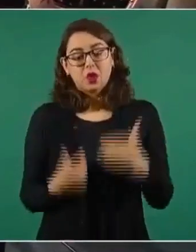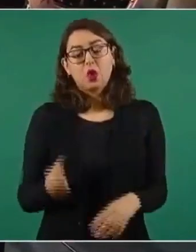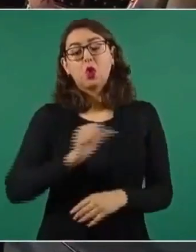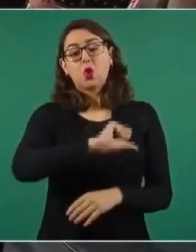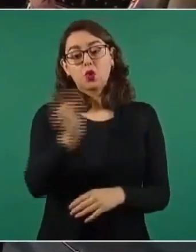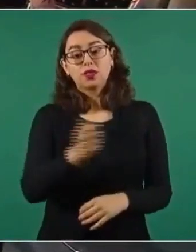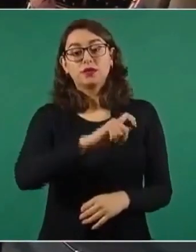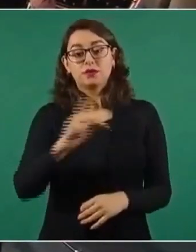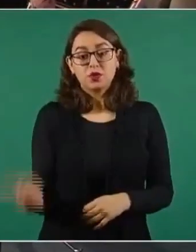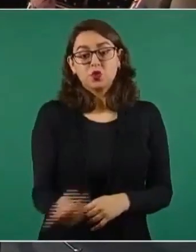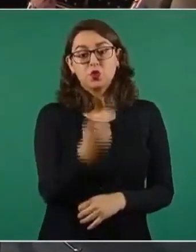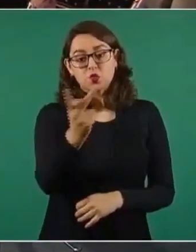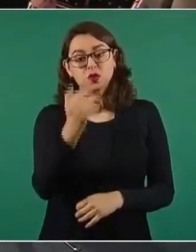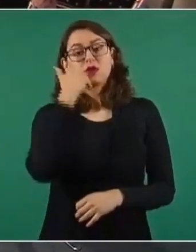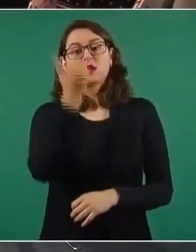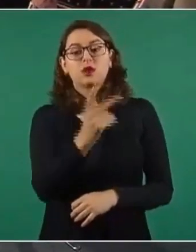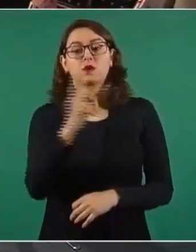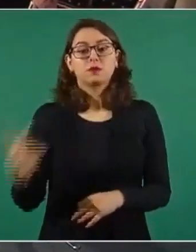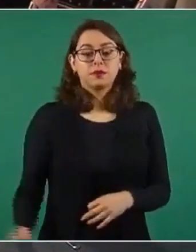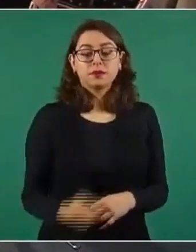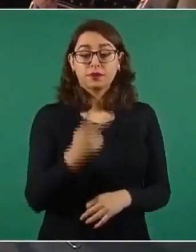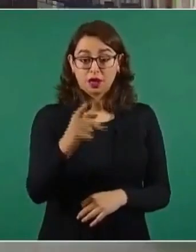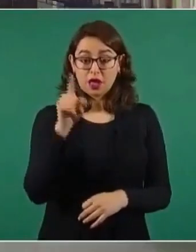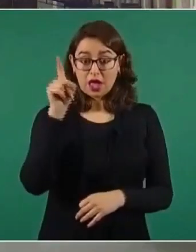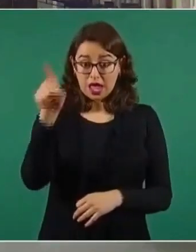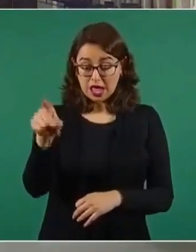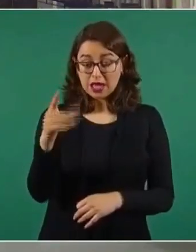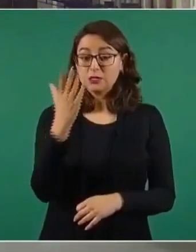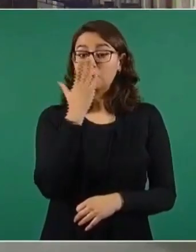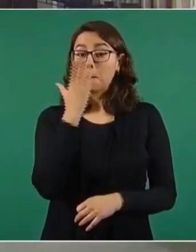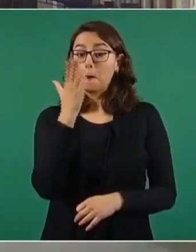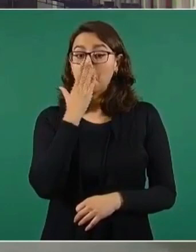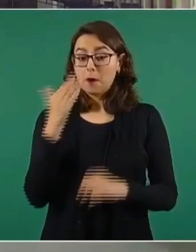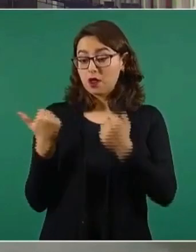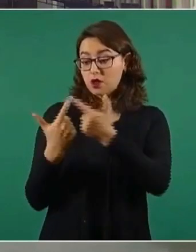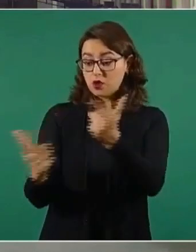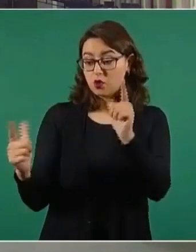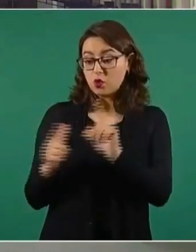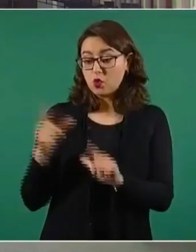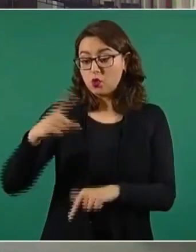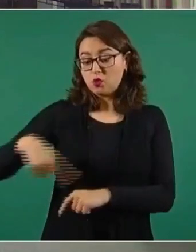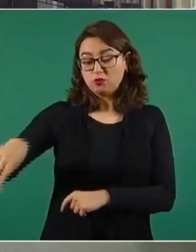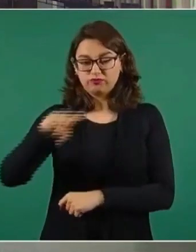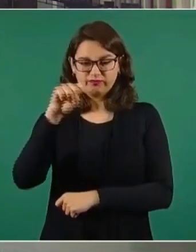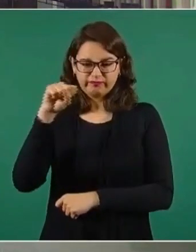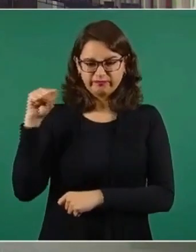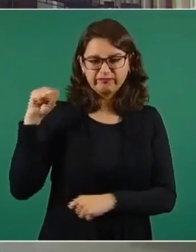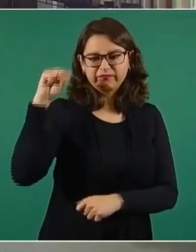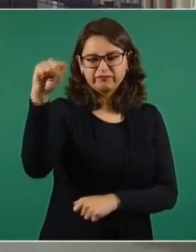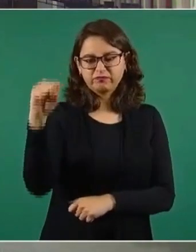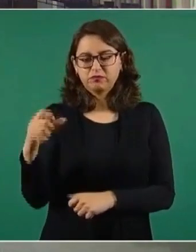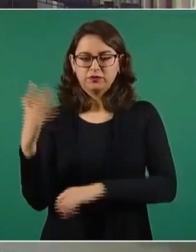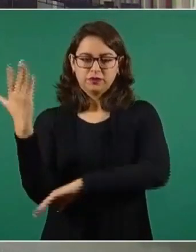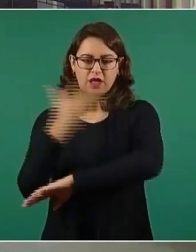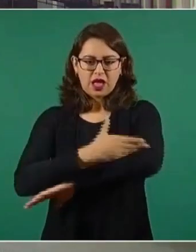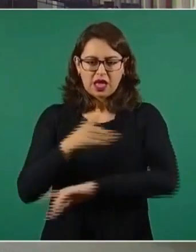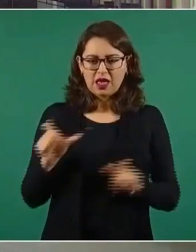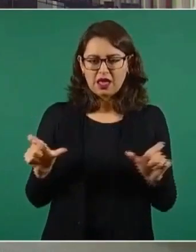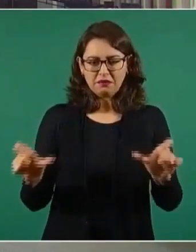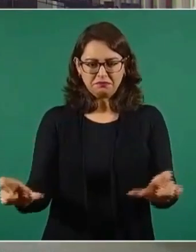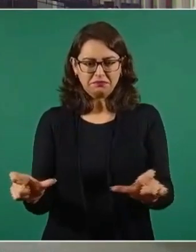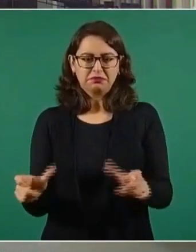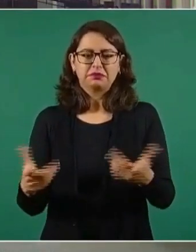Preguntarle, el Movimiento de Libre Tránsito de Sonora mantiene la toma de las casetas. Sus integrantes se han reunido con diferentes